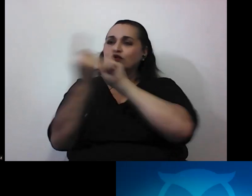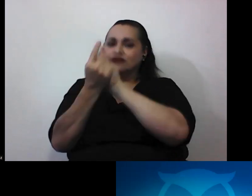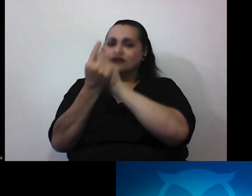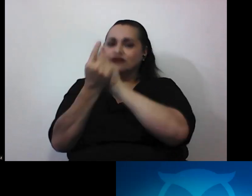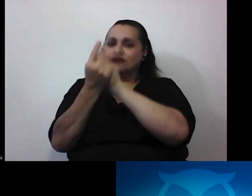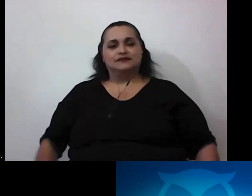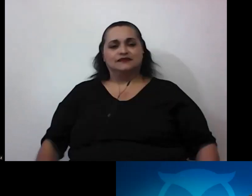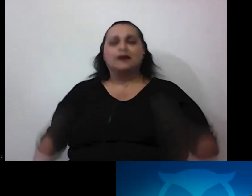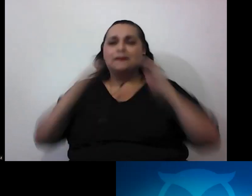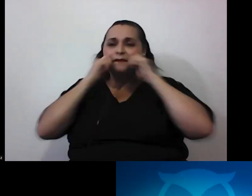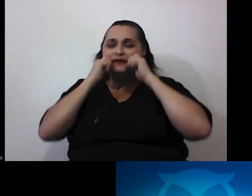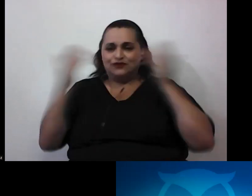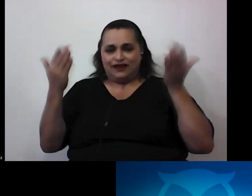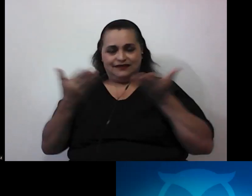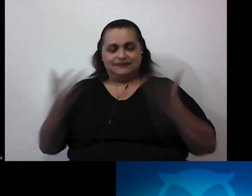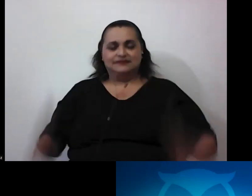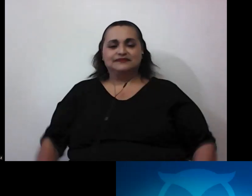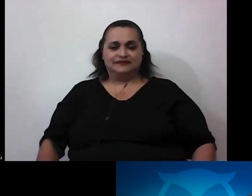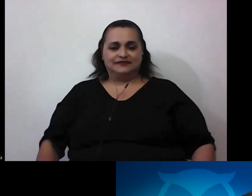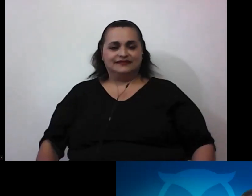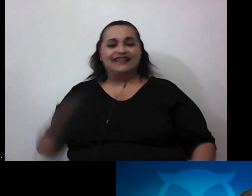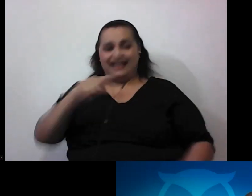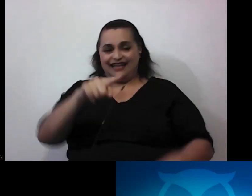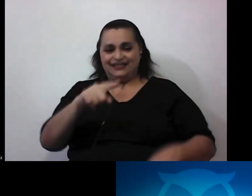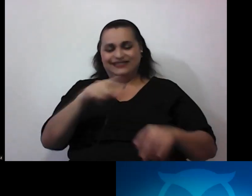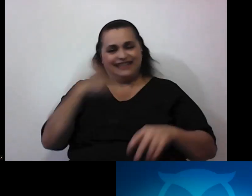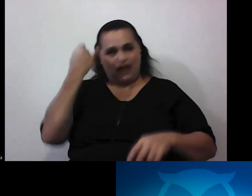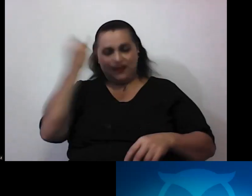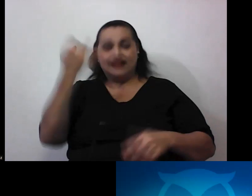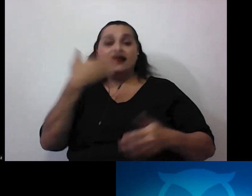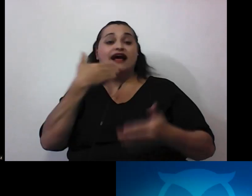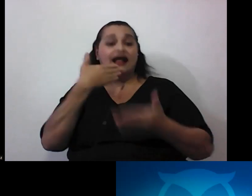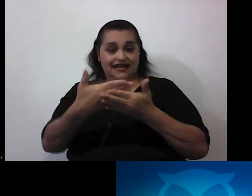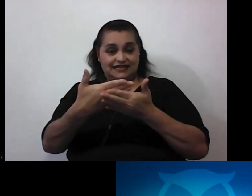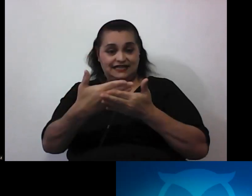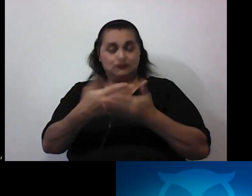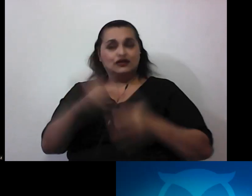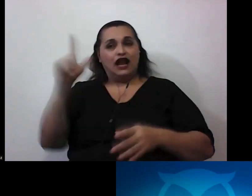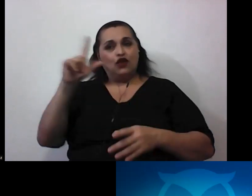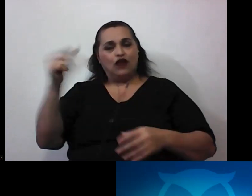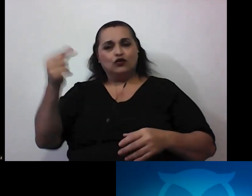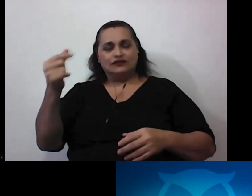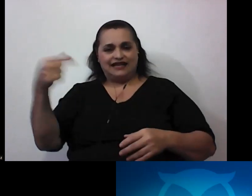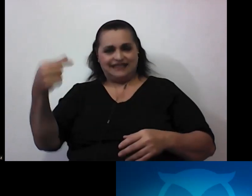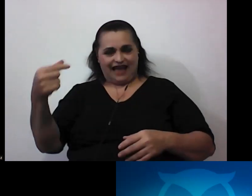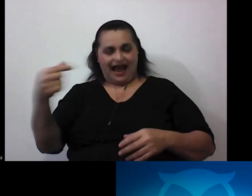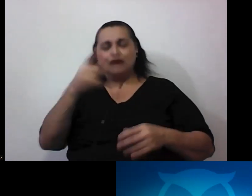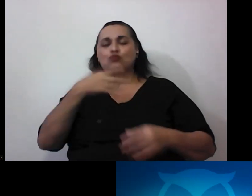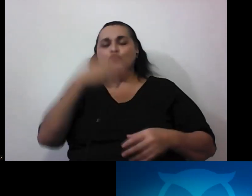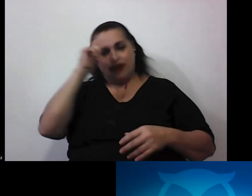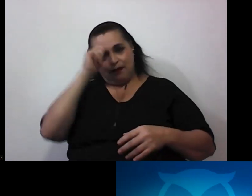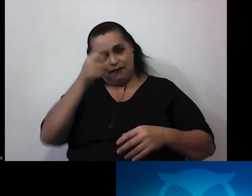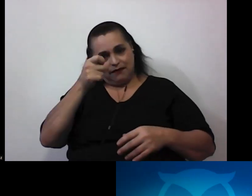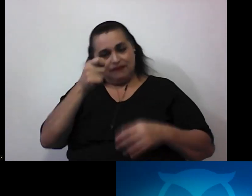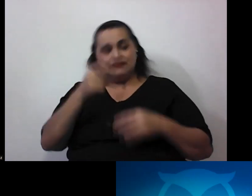en persona eso sería lo ideal agradecemos a don Leonardo González Gali que muy amablemente nos ha